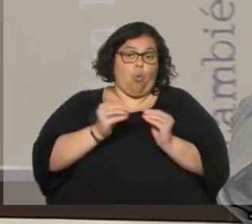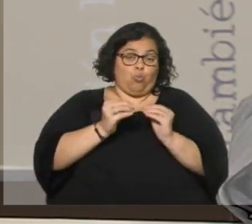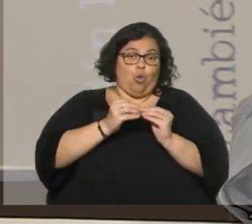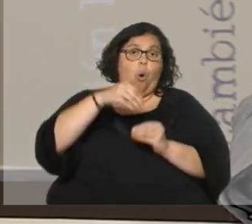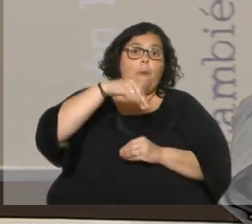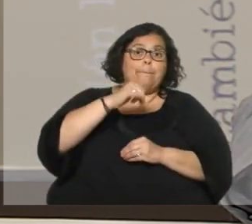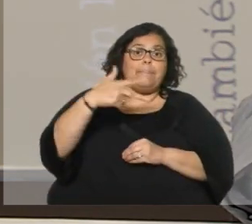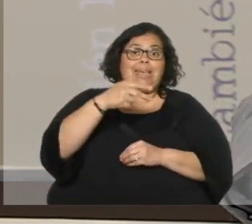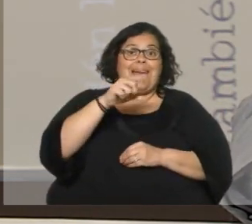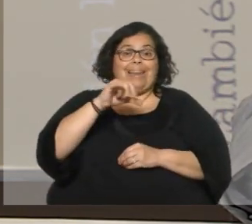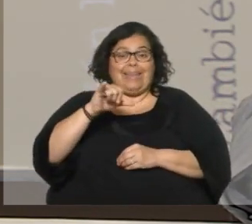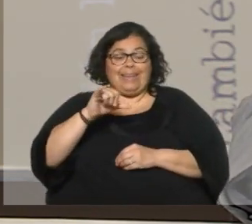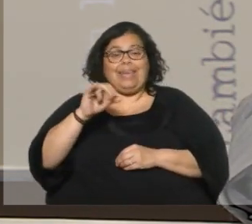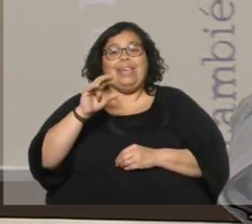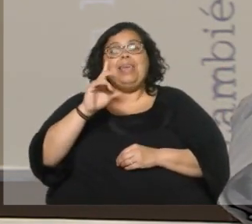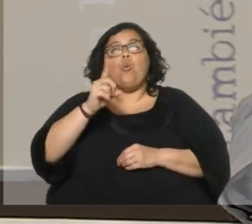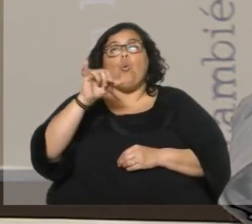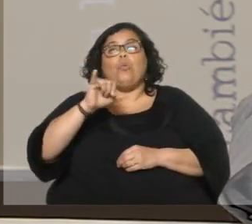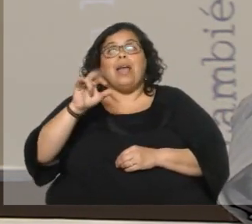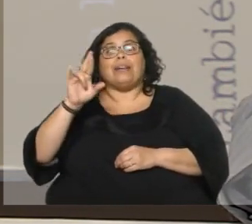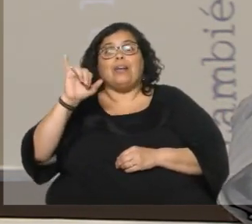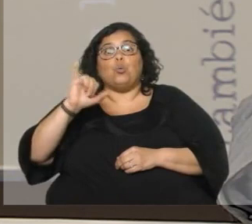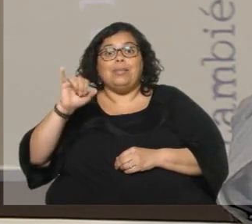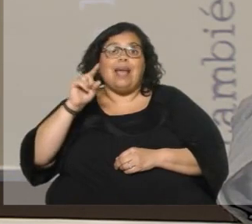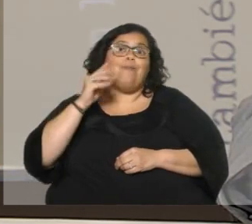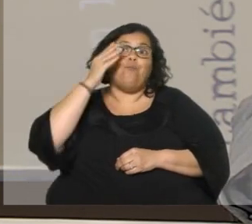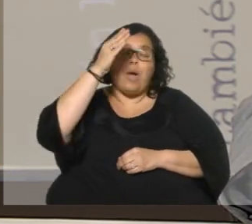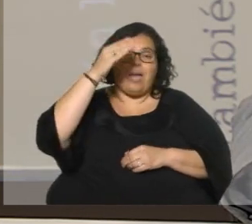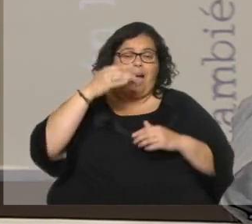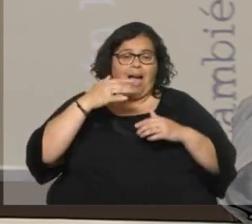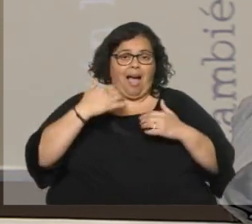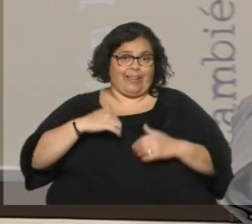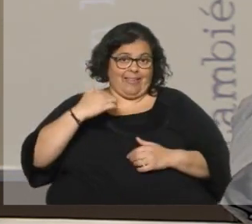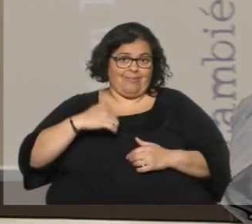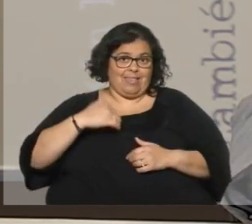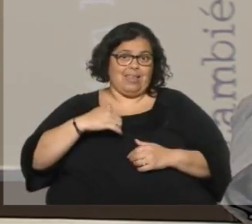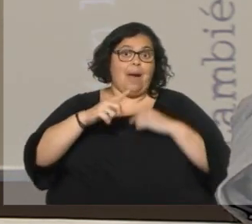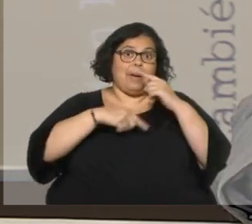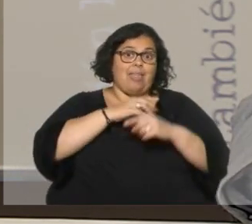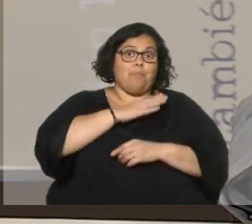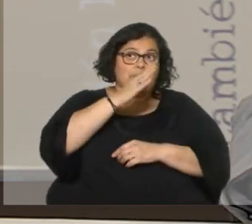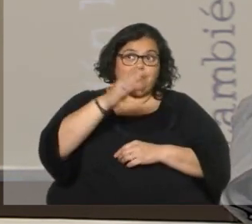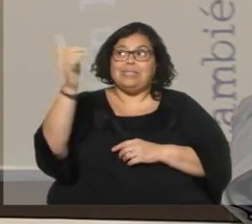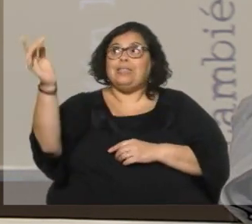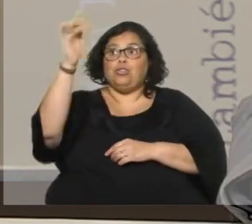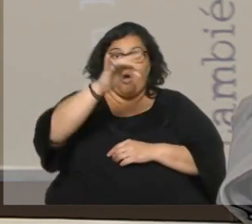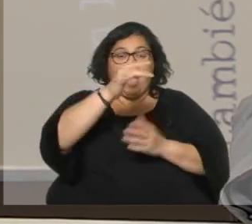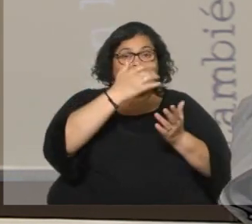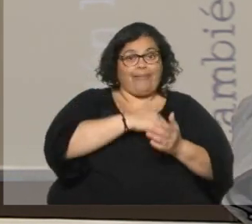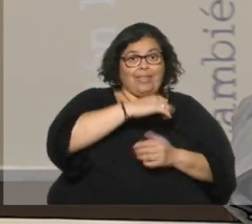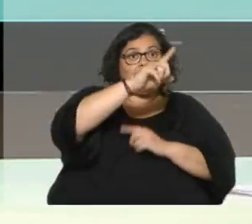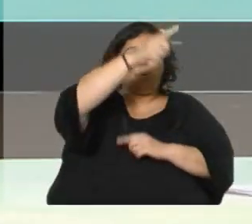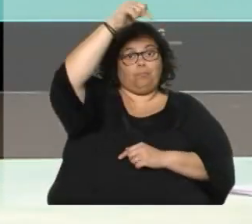Ruiz, que, digamos, utilizó a la Argentina como trampolín trampolín para después venir al Uruguay, ¿verdad? Exactamente.